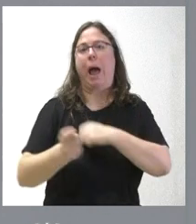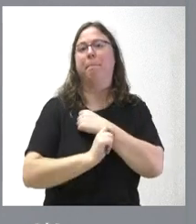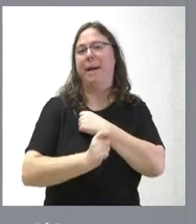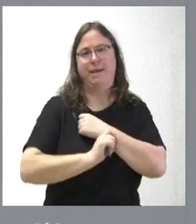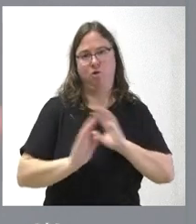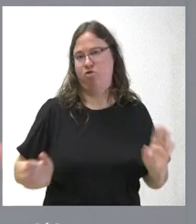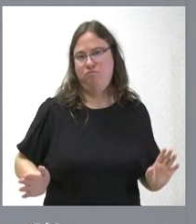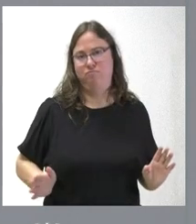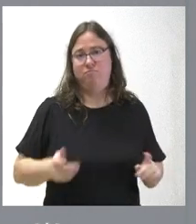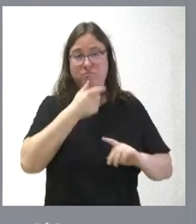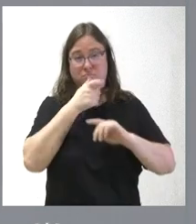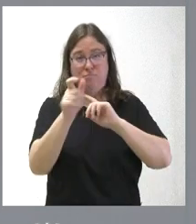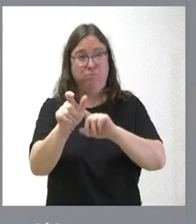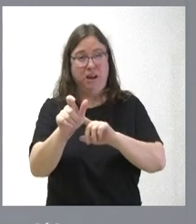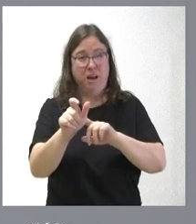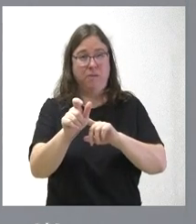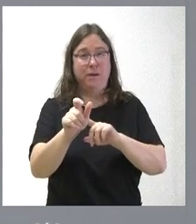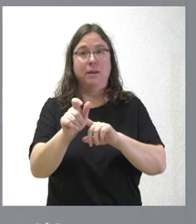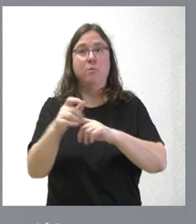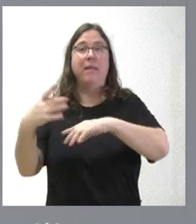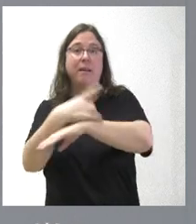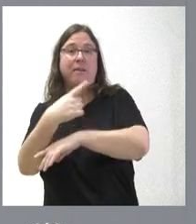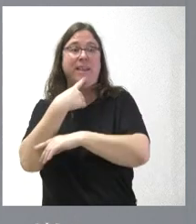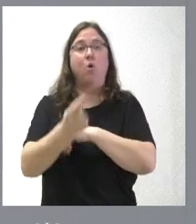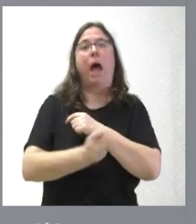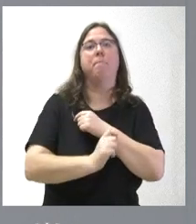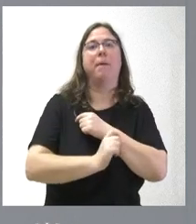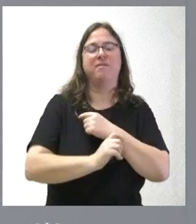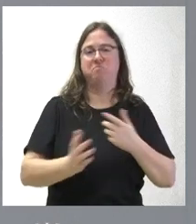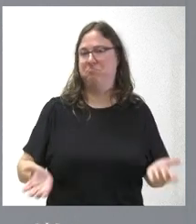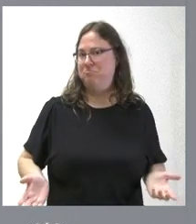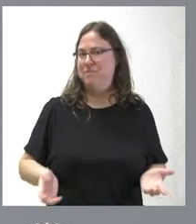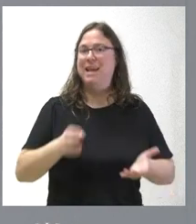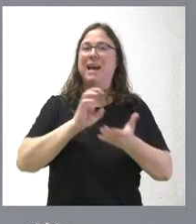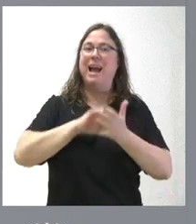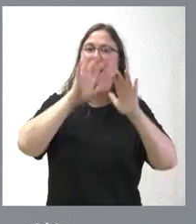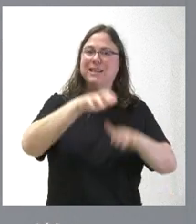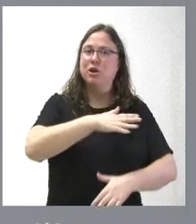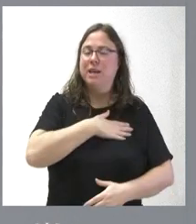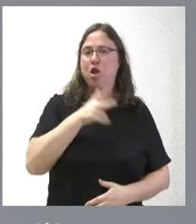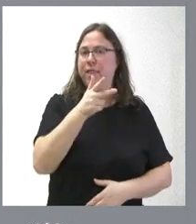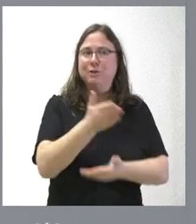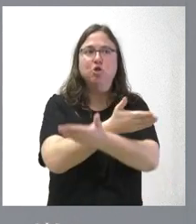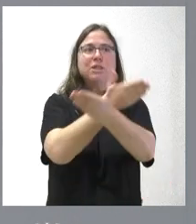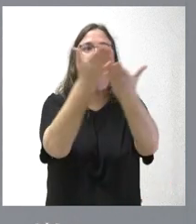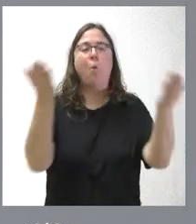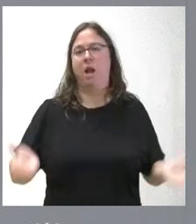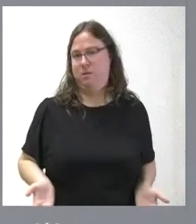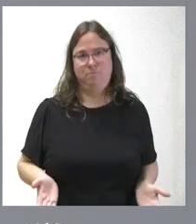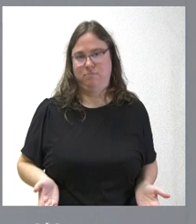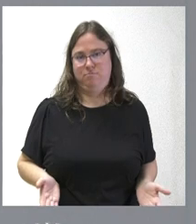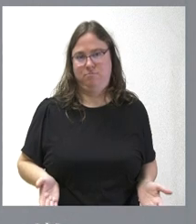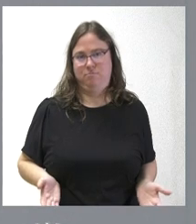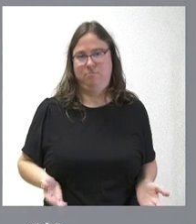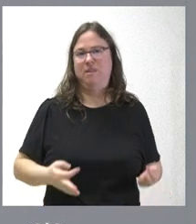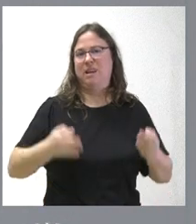Creo que es la palabra que le ha transmitido Renfe a usted. Castilla y León quiere tener los mismos derechos que el resto. Pero, ¿qué